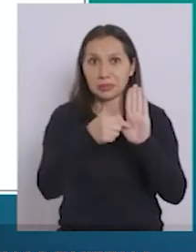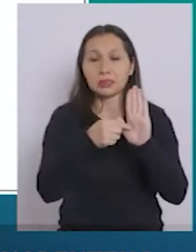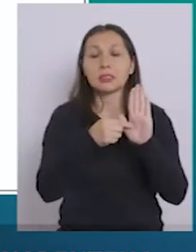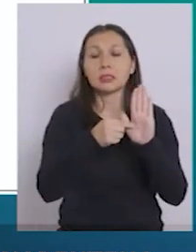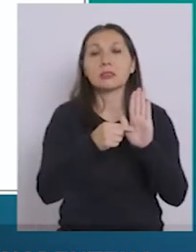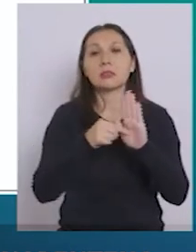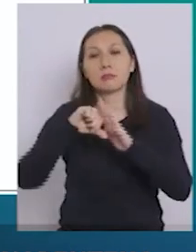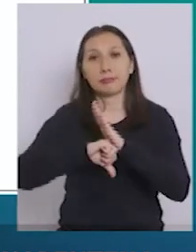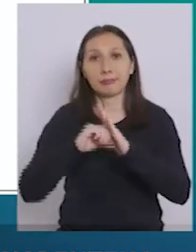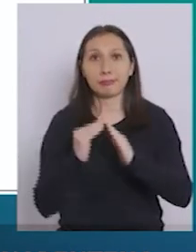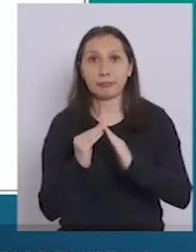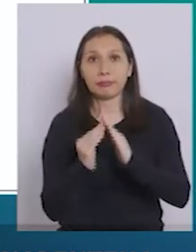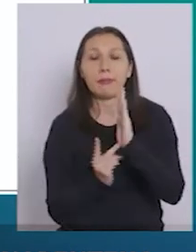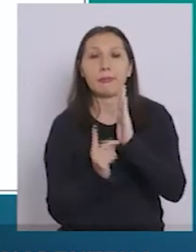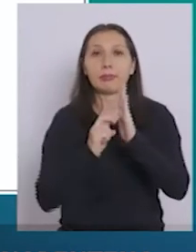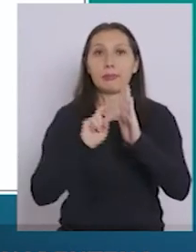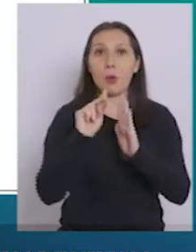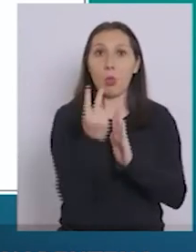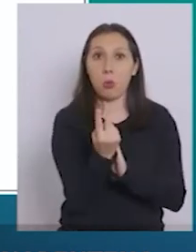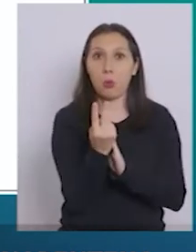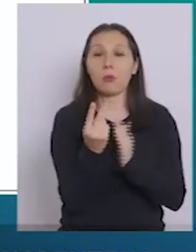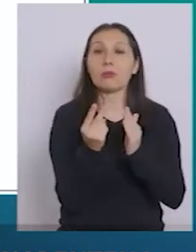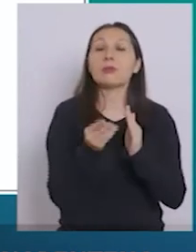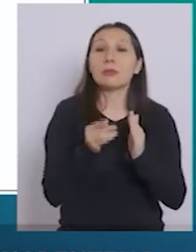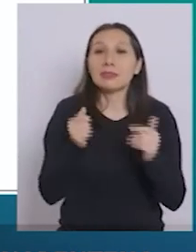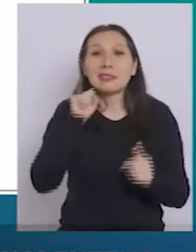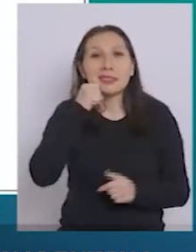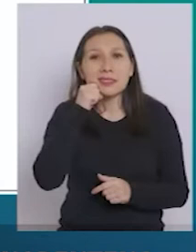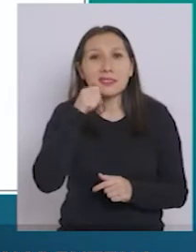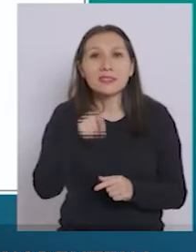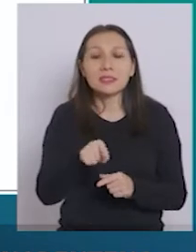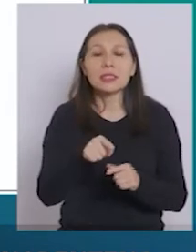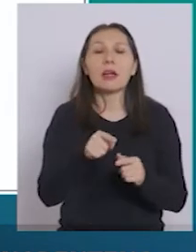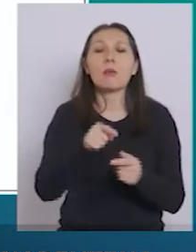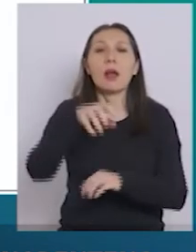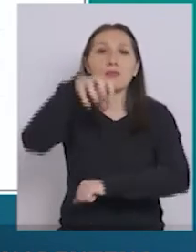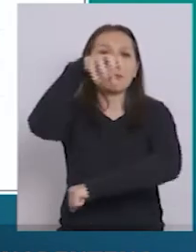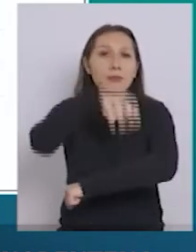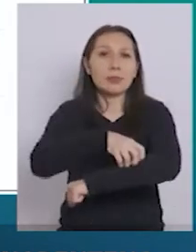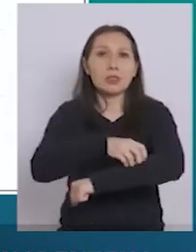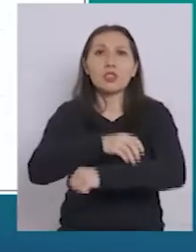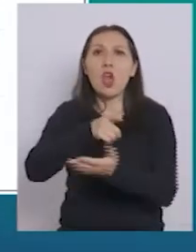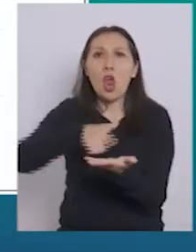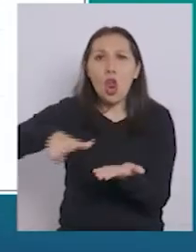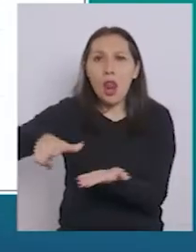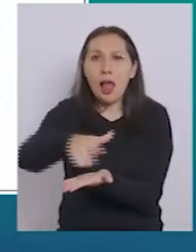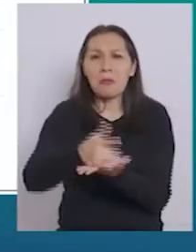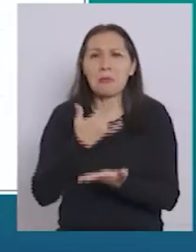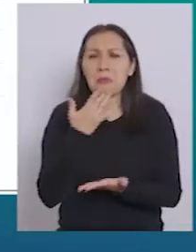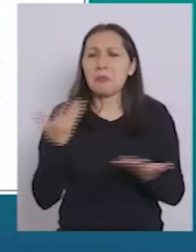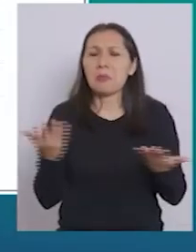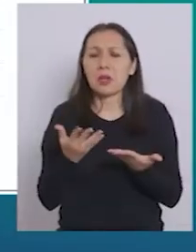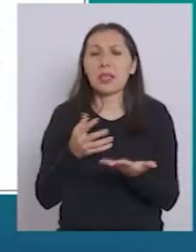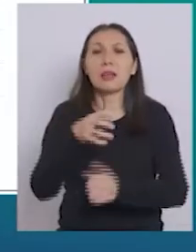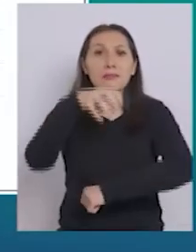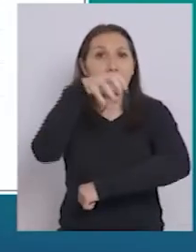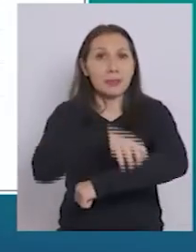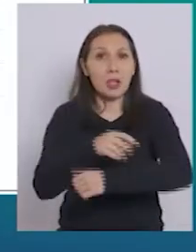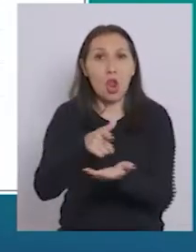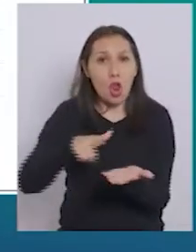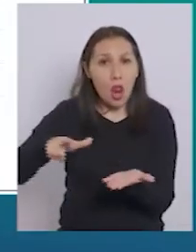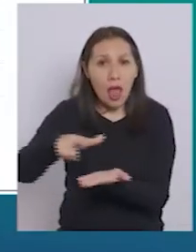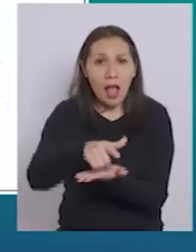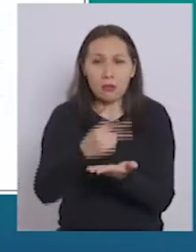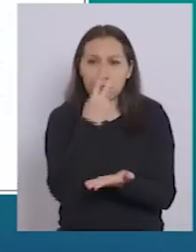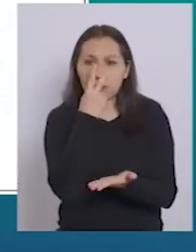van a pasar de cuarentena a transición corresponden a la región de Los Lagos. ¿Y por qué? Porque la región de Los Lagos es la